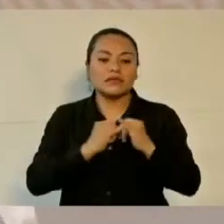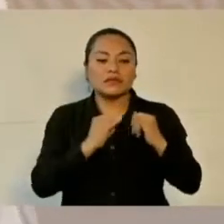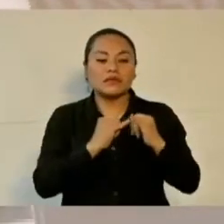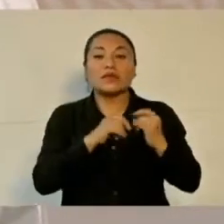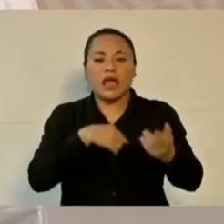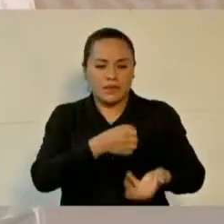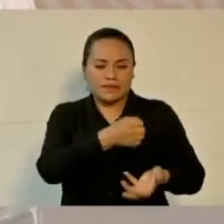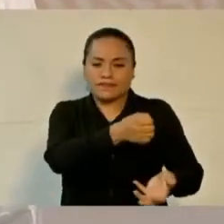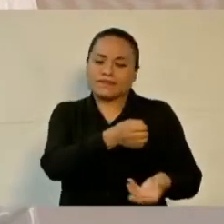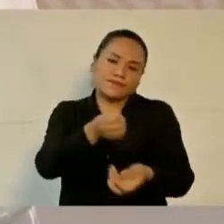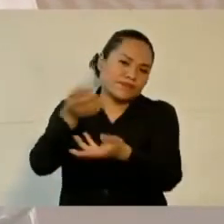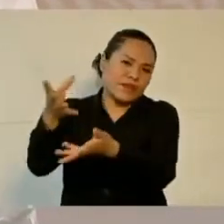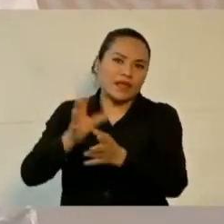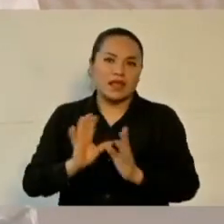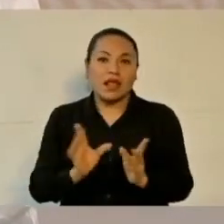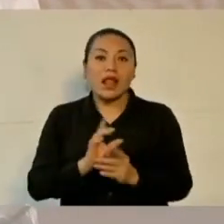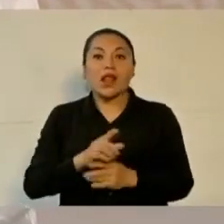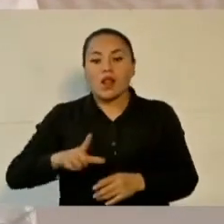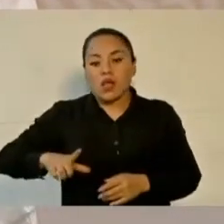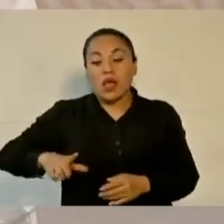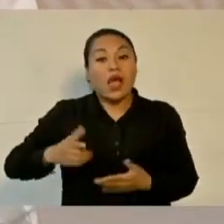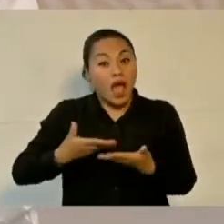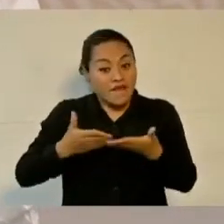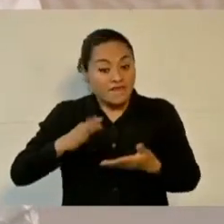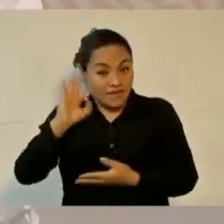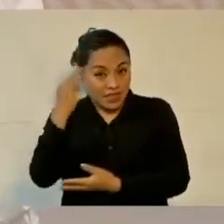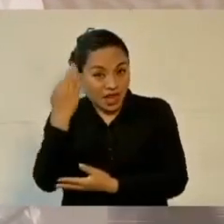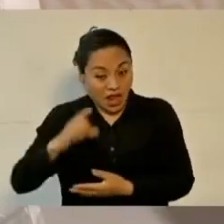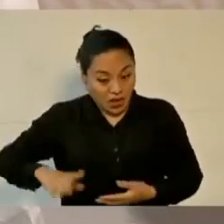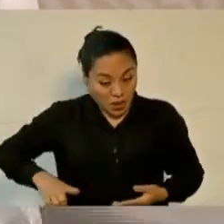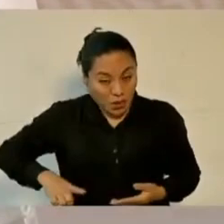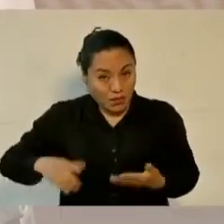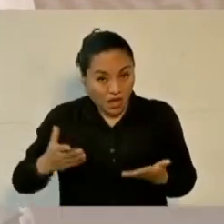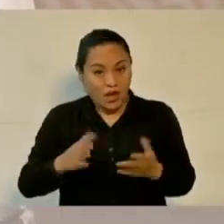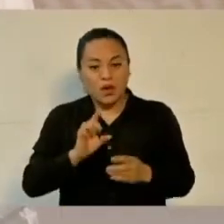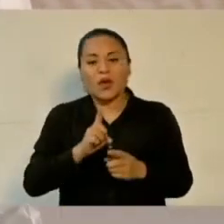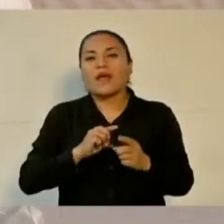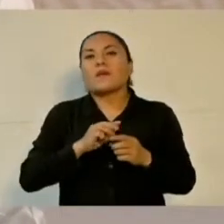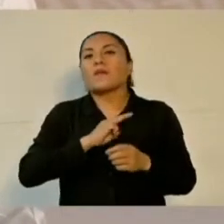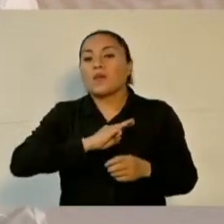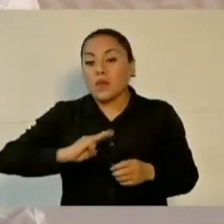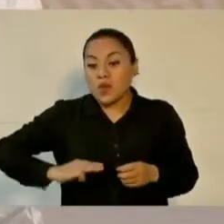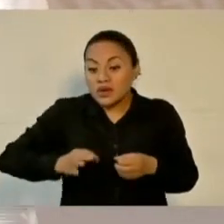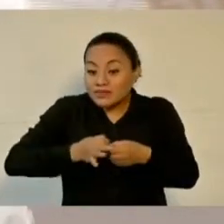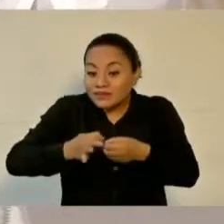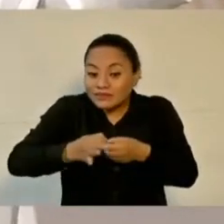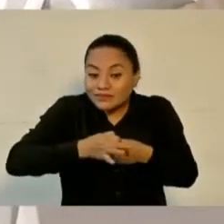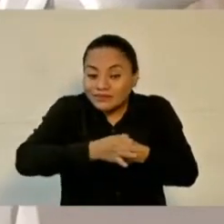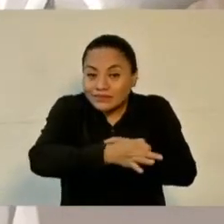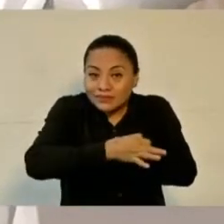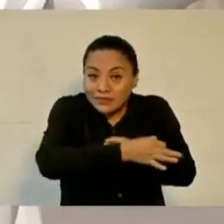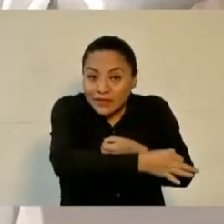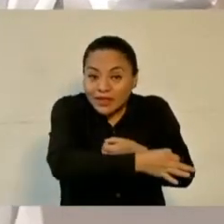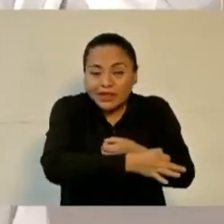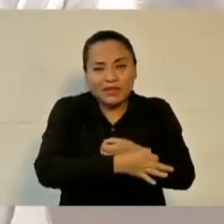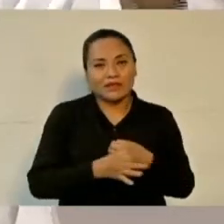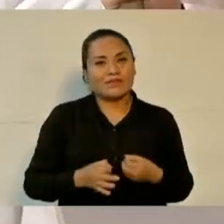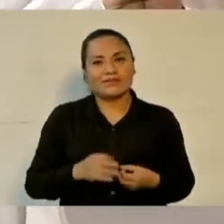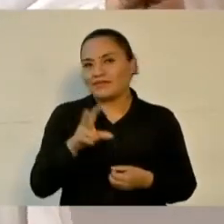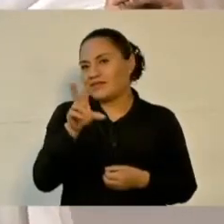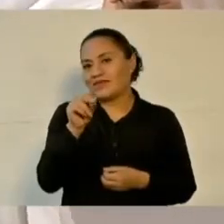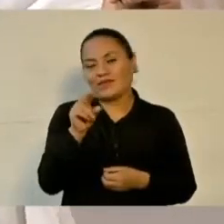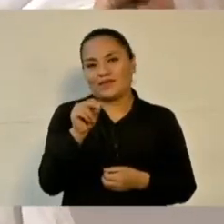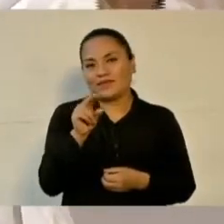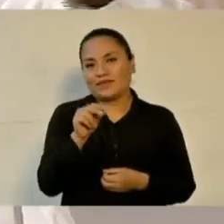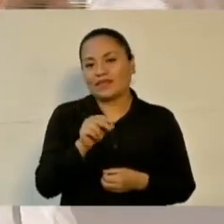del gobierno federal, del gobierno estatal, a los municipios, sino es enviar